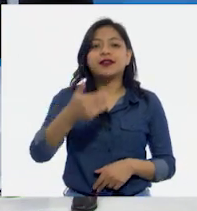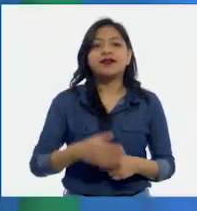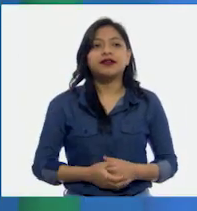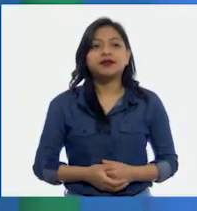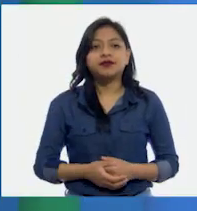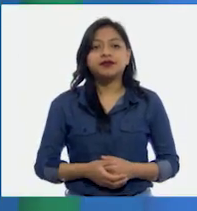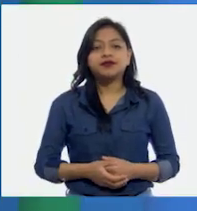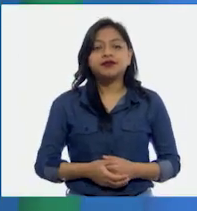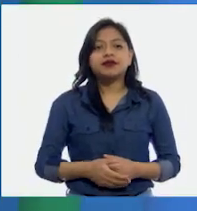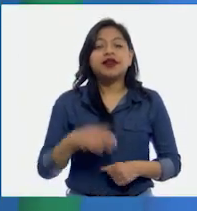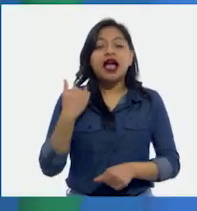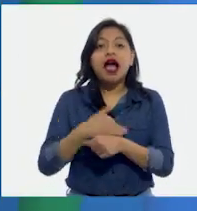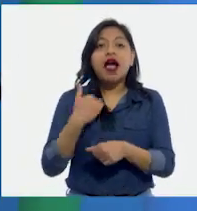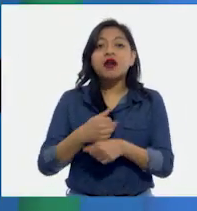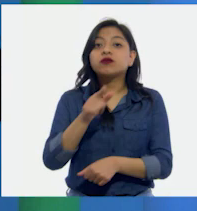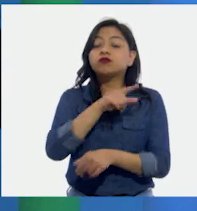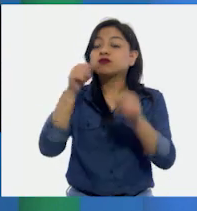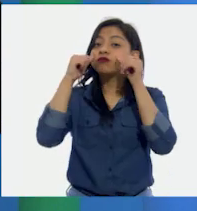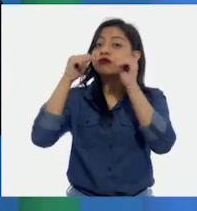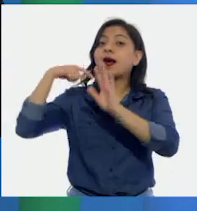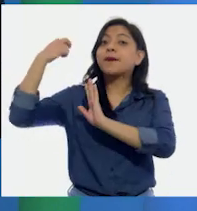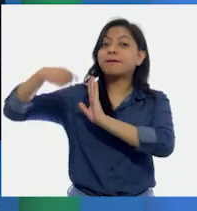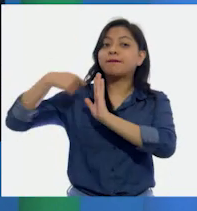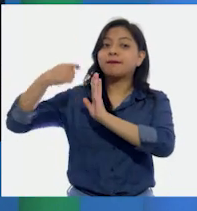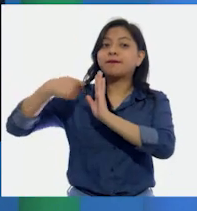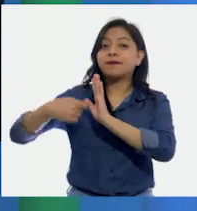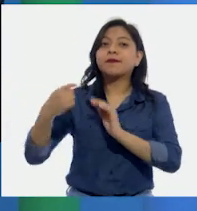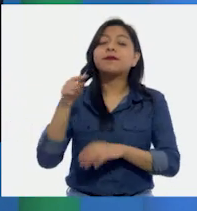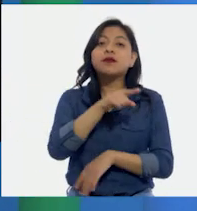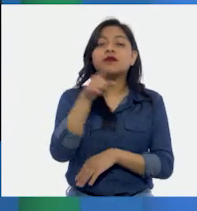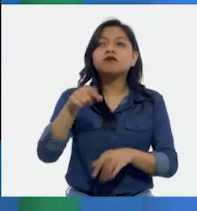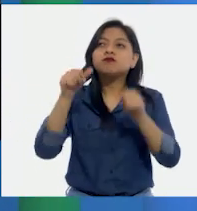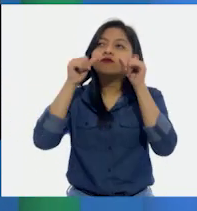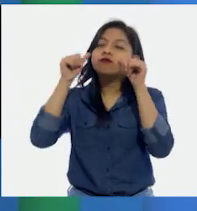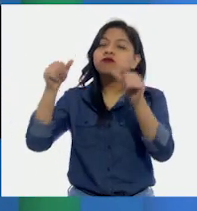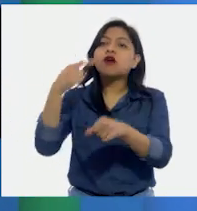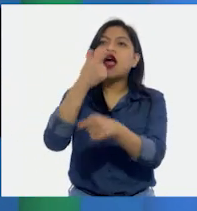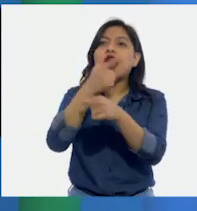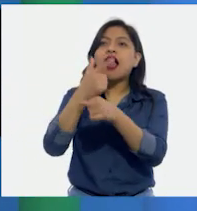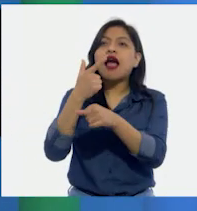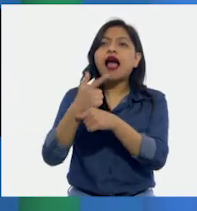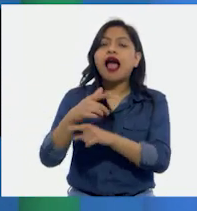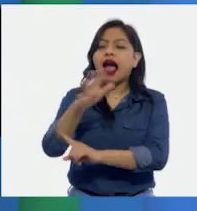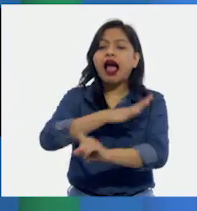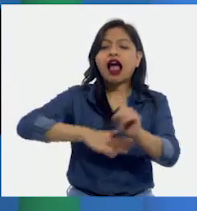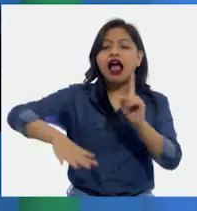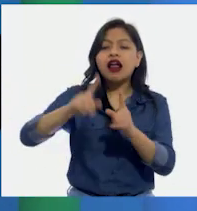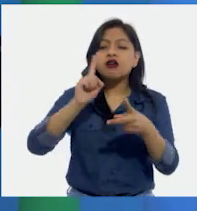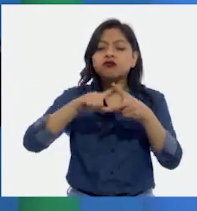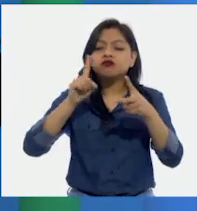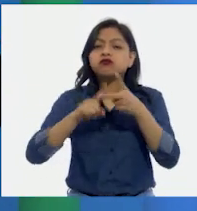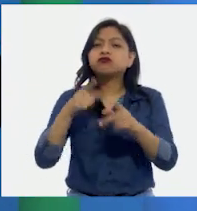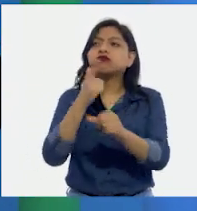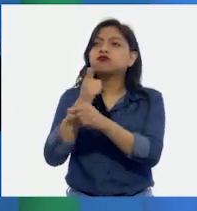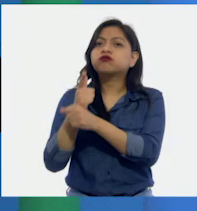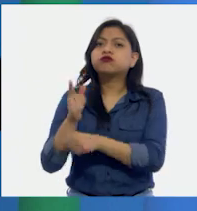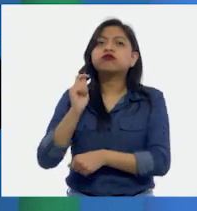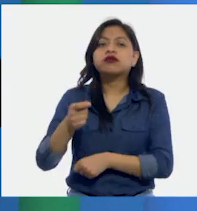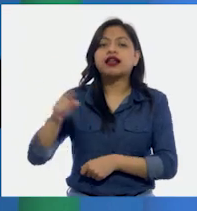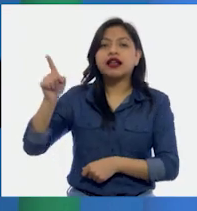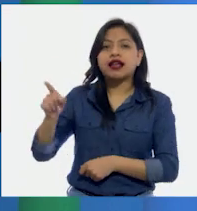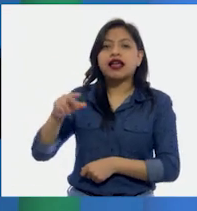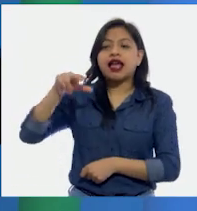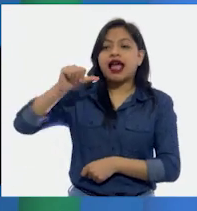con atención el siguiente video para que identifiquemos los factores que están presentes en el lugar donde vive Ana